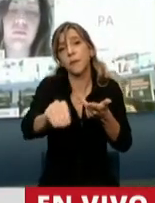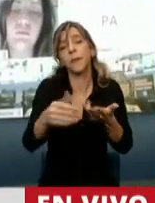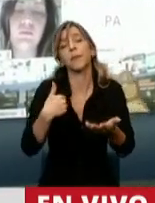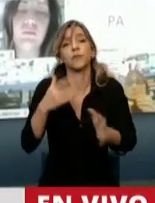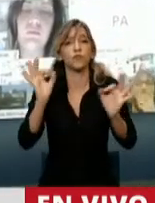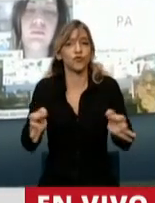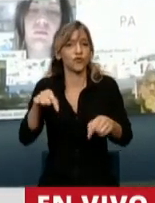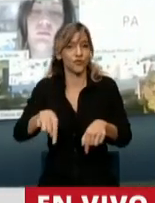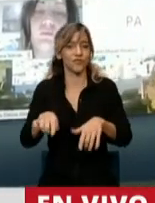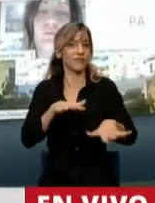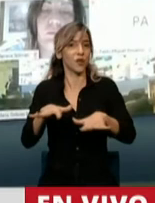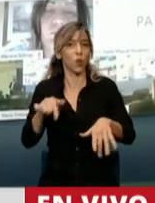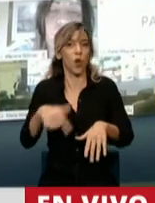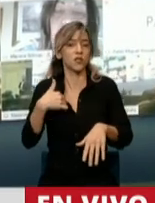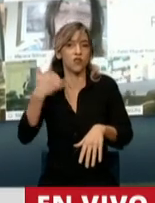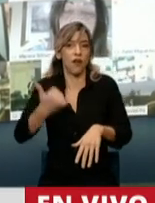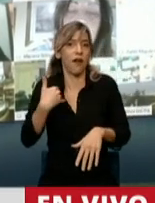de reactivación necesaria